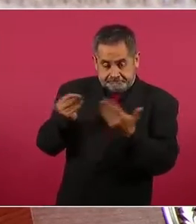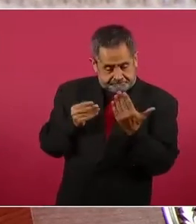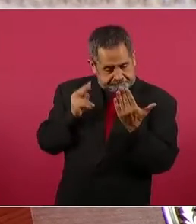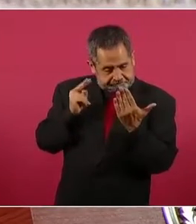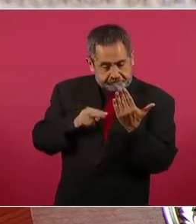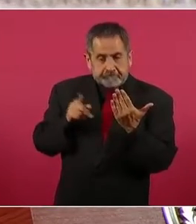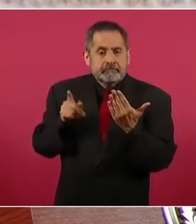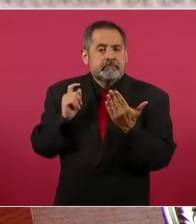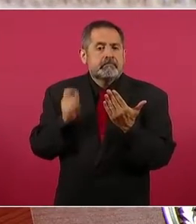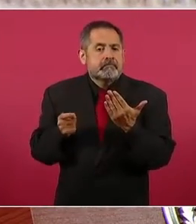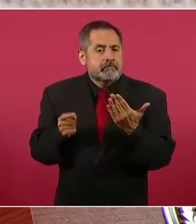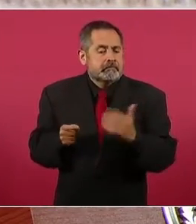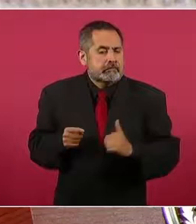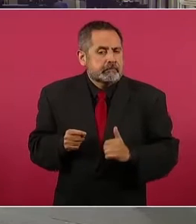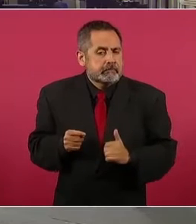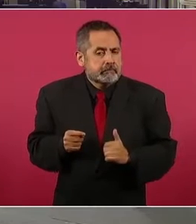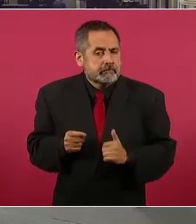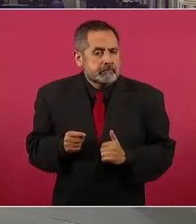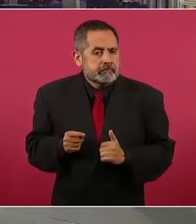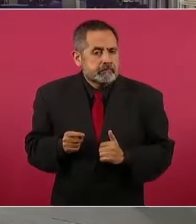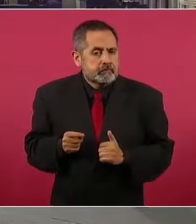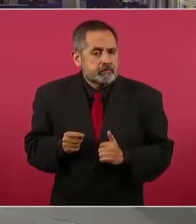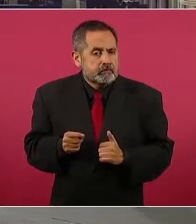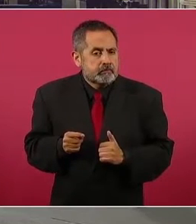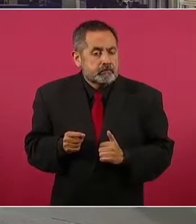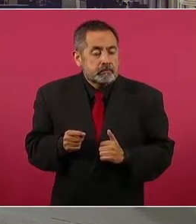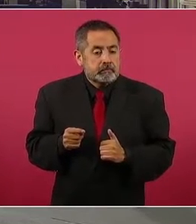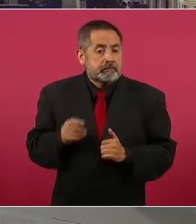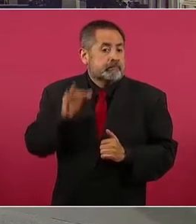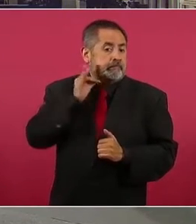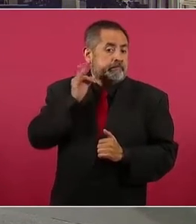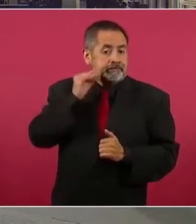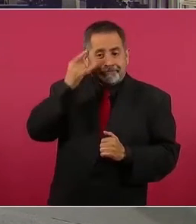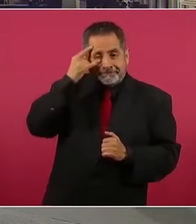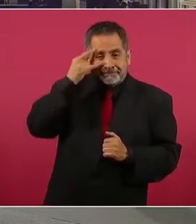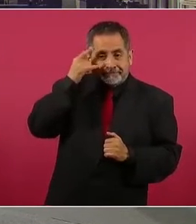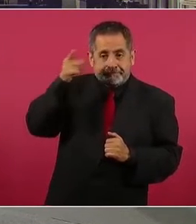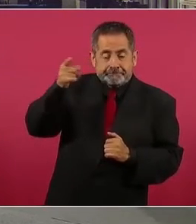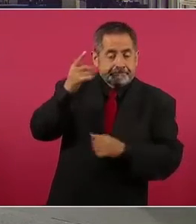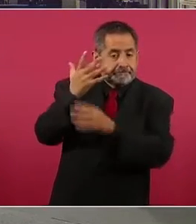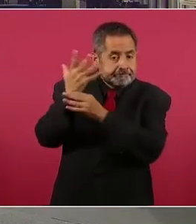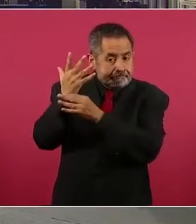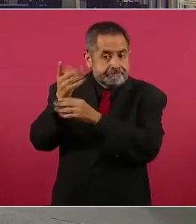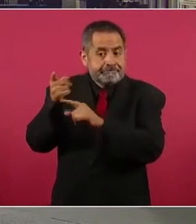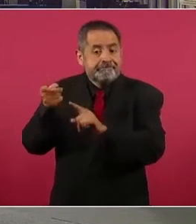la Fiscalía solicitó